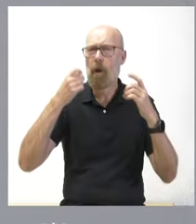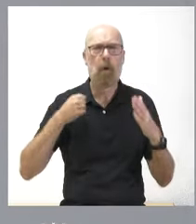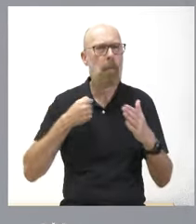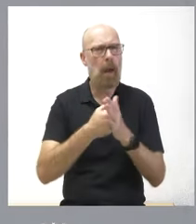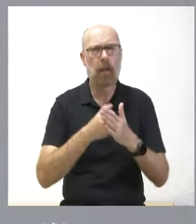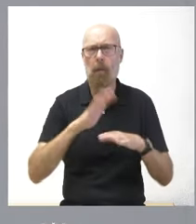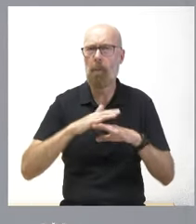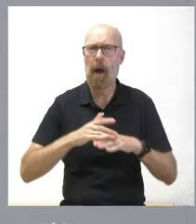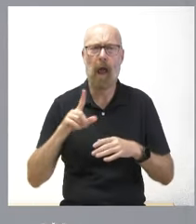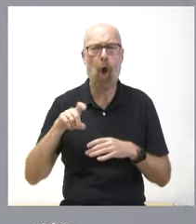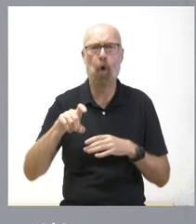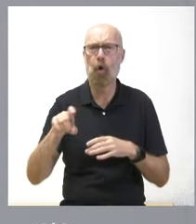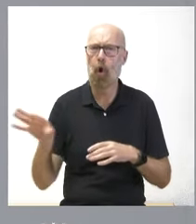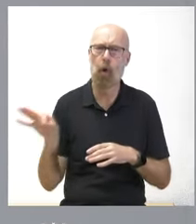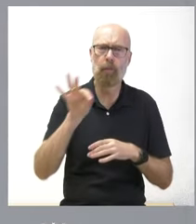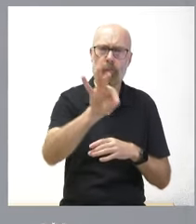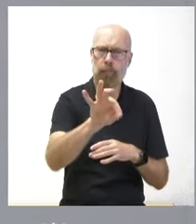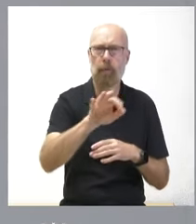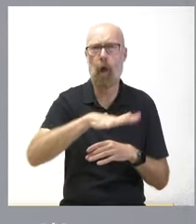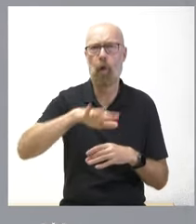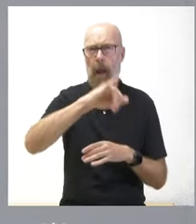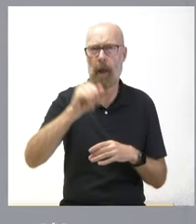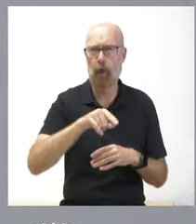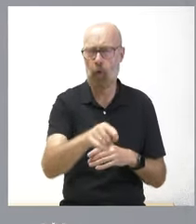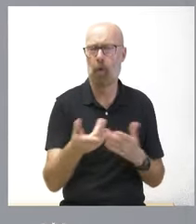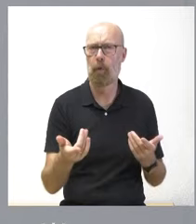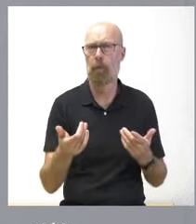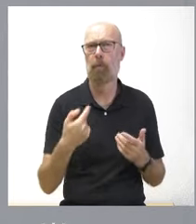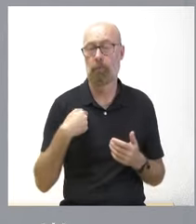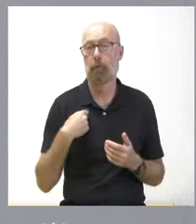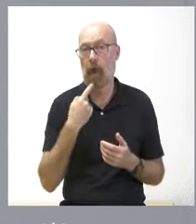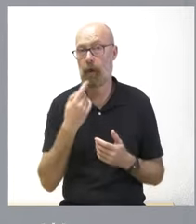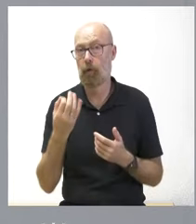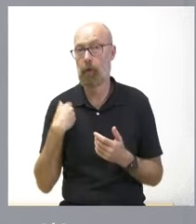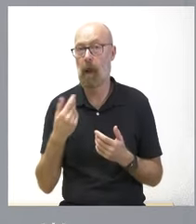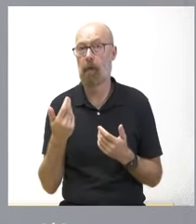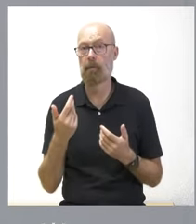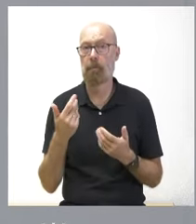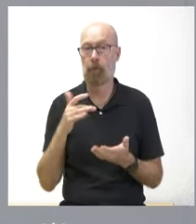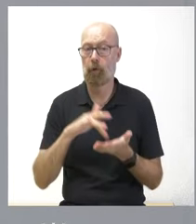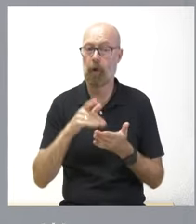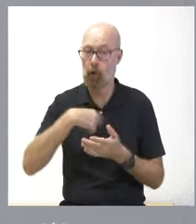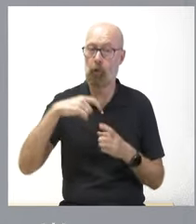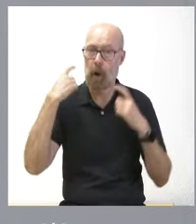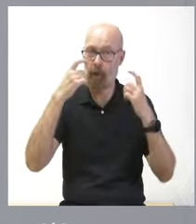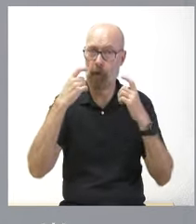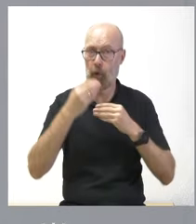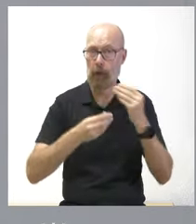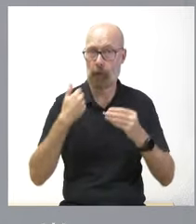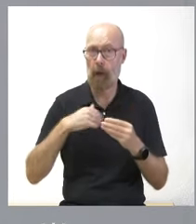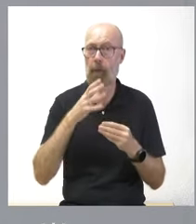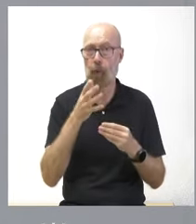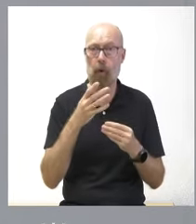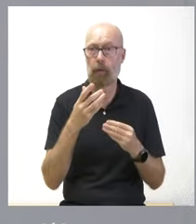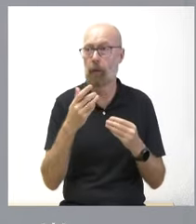dotar de oncólogos al vierzo y de hecho usted ha señalado algunos de los elementos de este esfuerzo a pesar de la dificultad de disponerlos